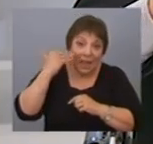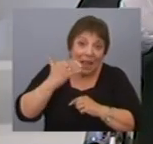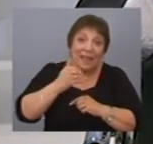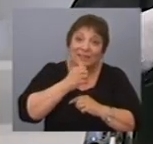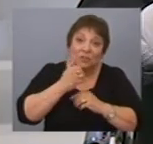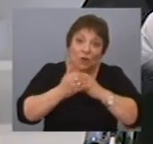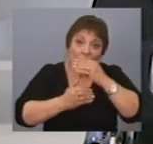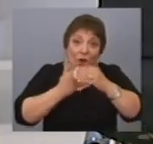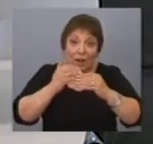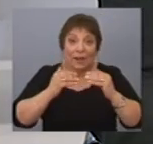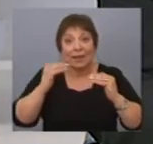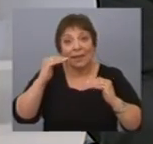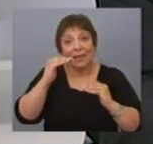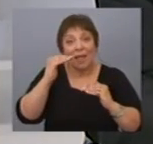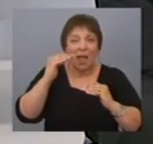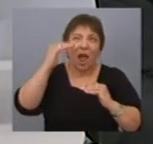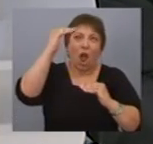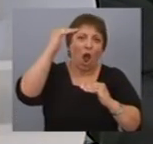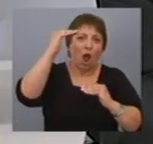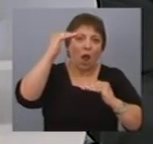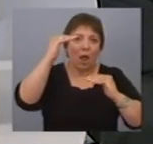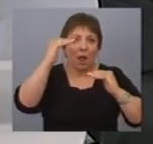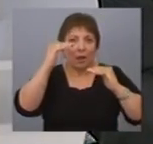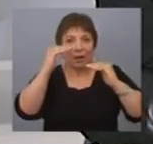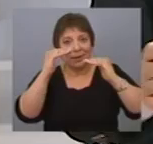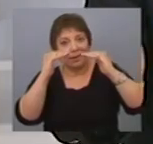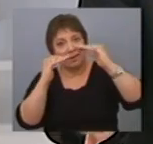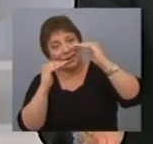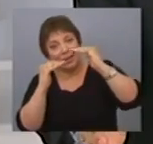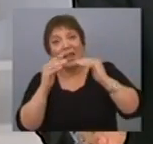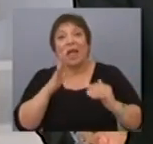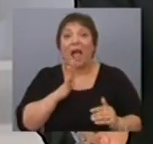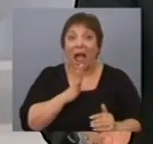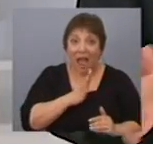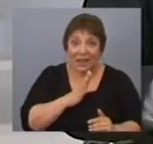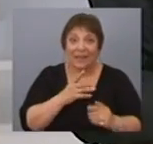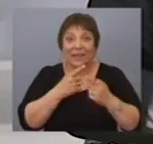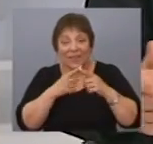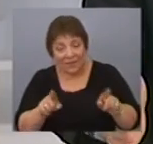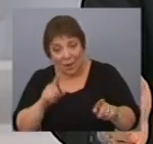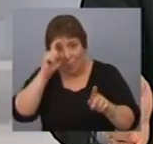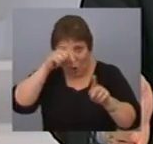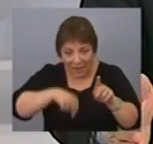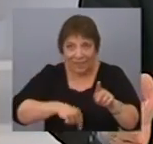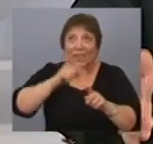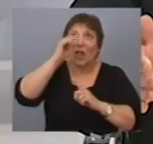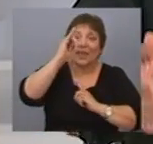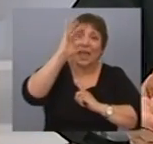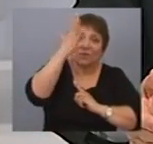historia va equilibrando eso, llegando a una situación en la cual hay diferencias entre Montevideo e interior,